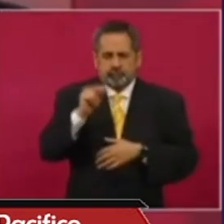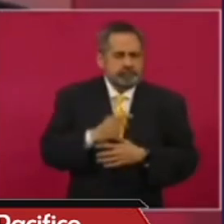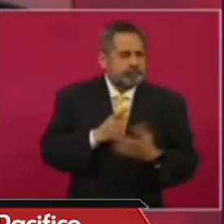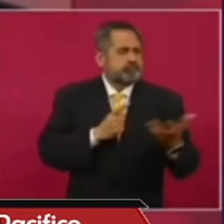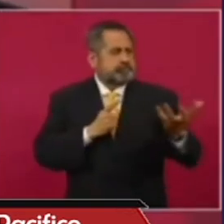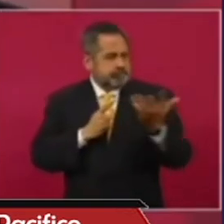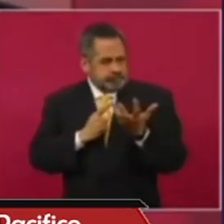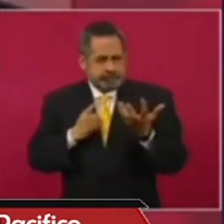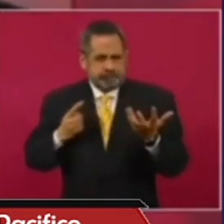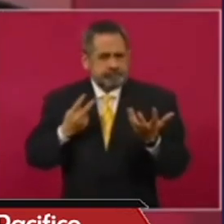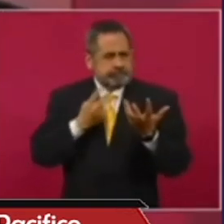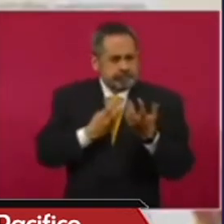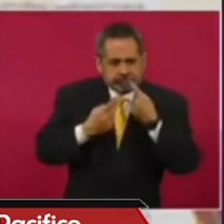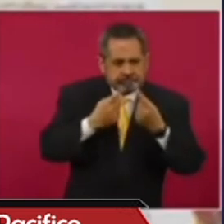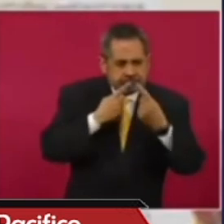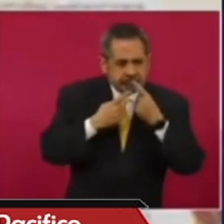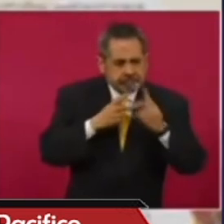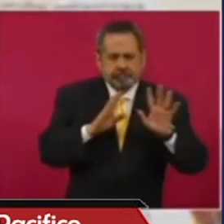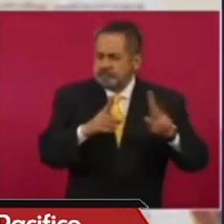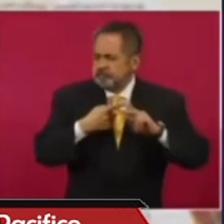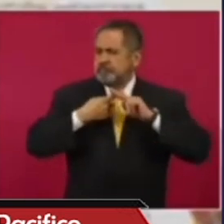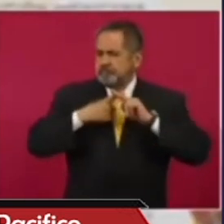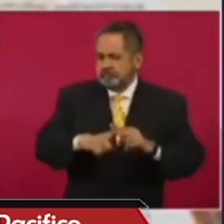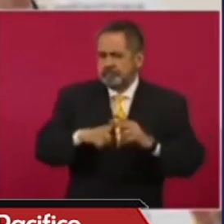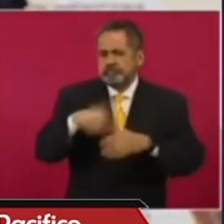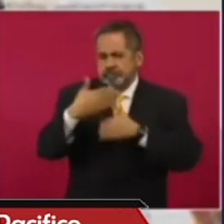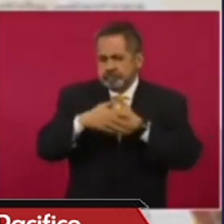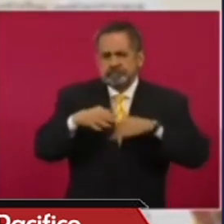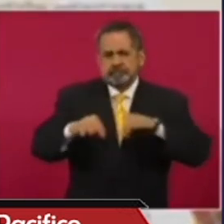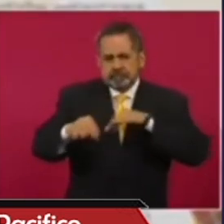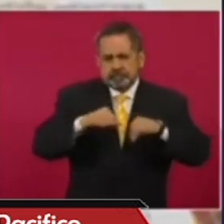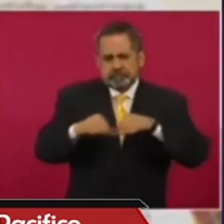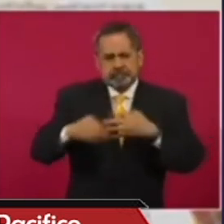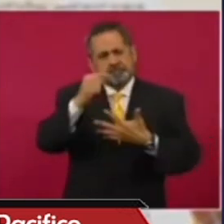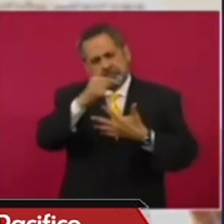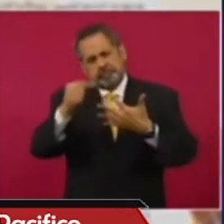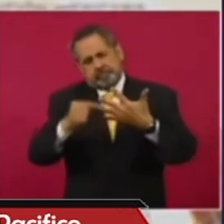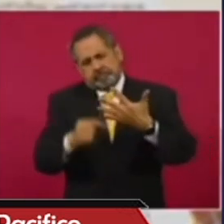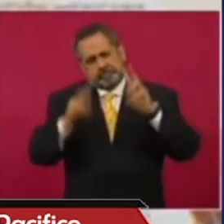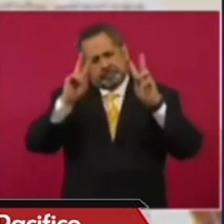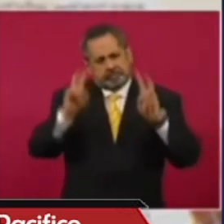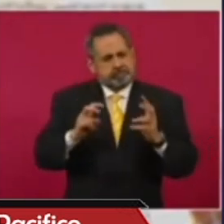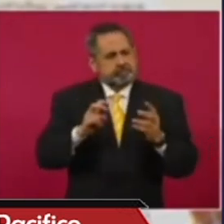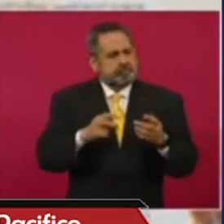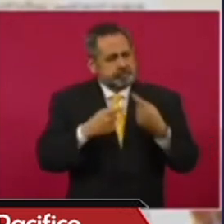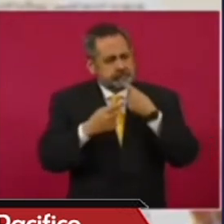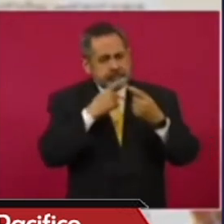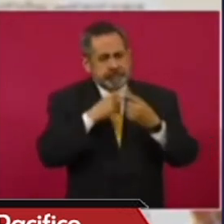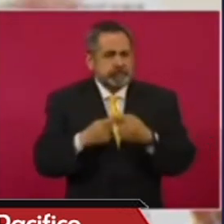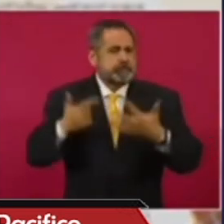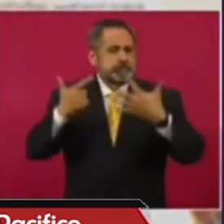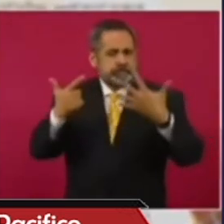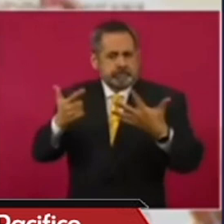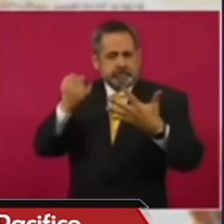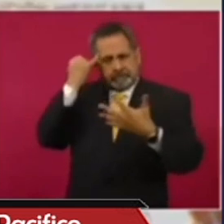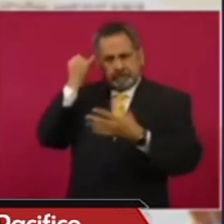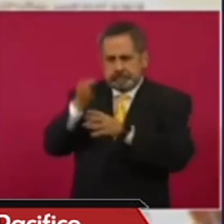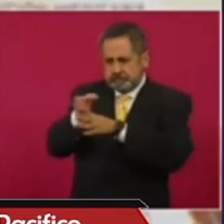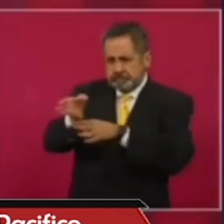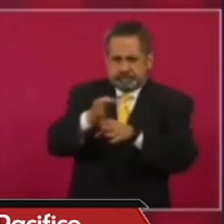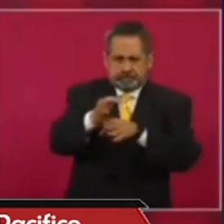Acordamos el inicio de unas mesas de trabajo dividido en principio en siete ejes que